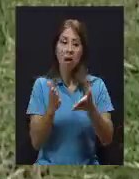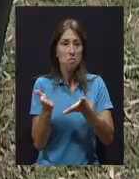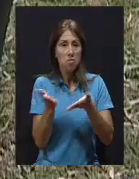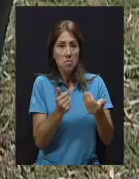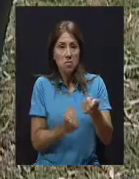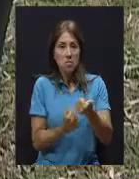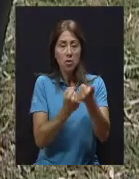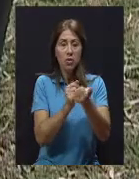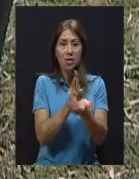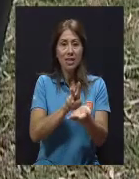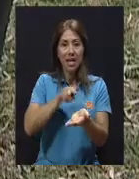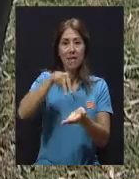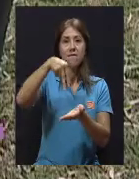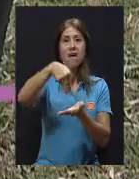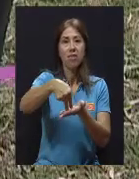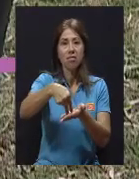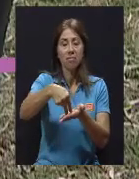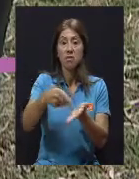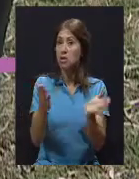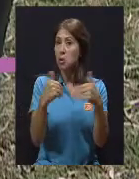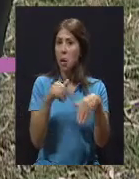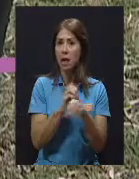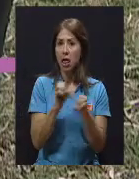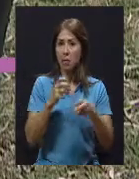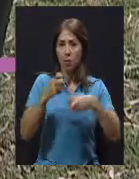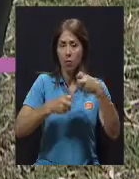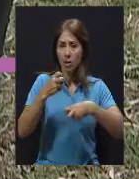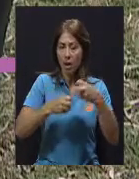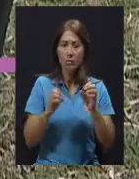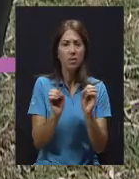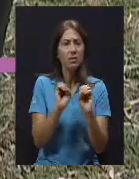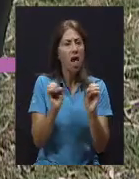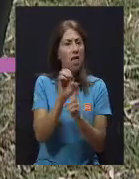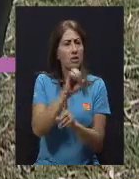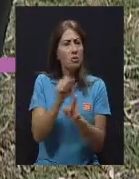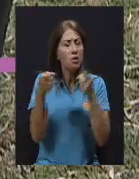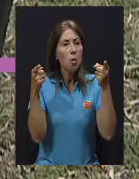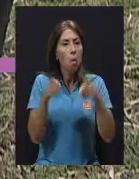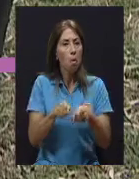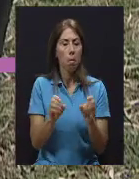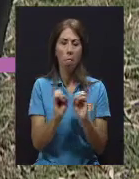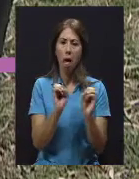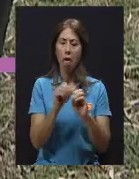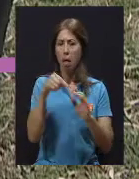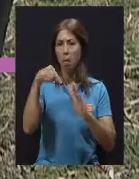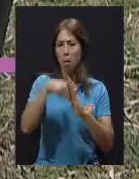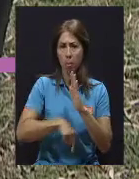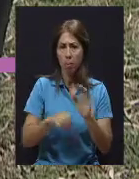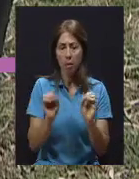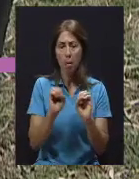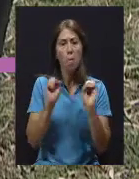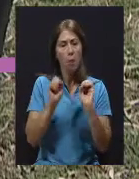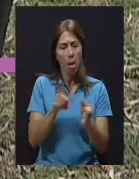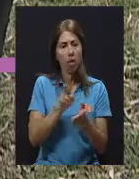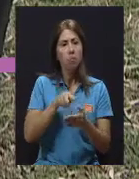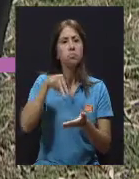otro día a caminar si no existe ninguna contraindicación o no ha presentado ninguna eventualidad en el proceso posoperatorio.